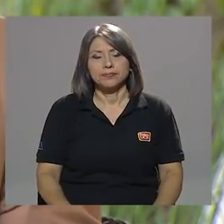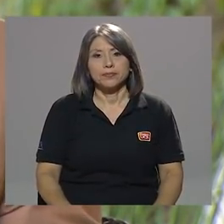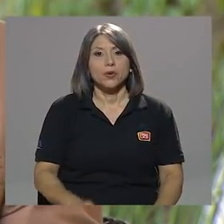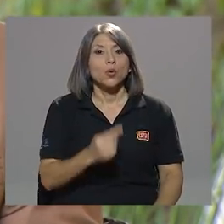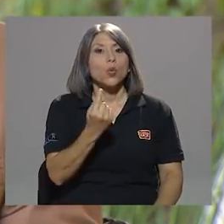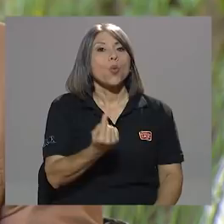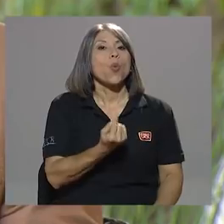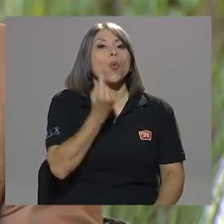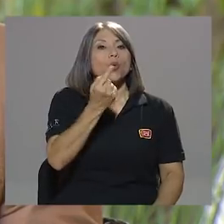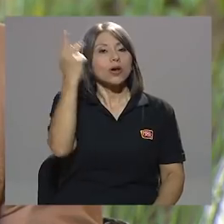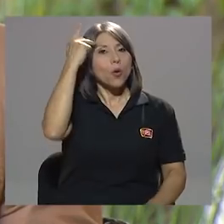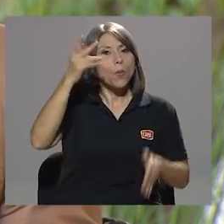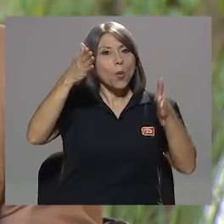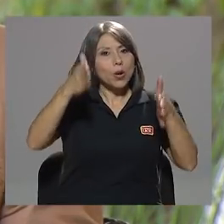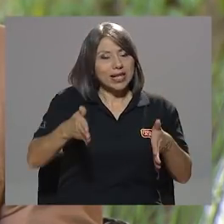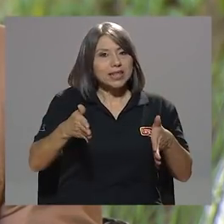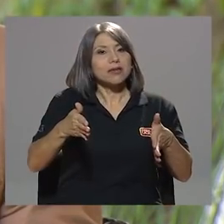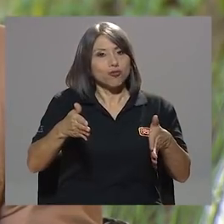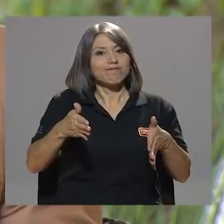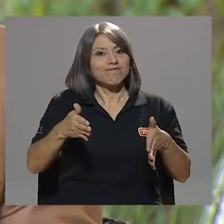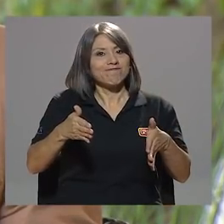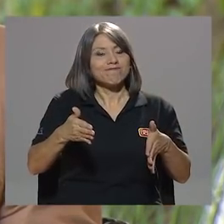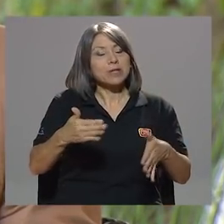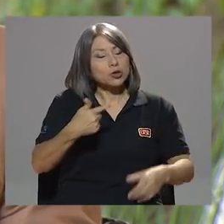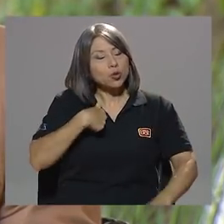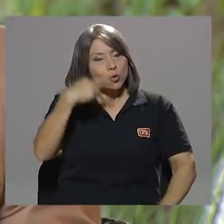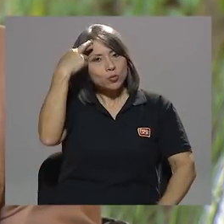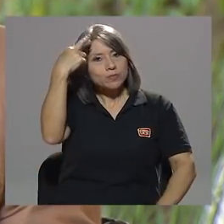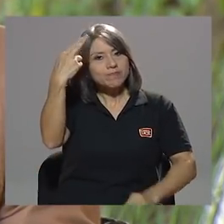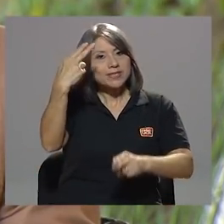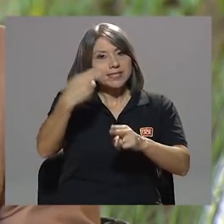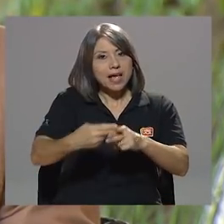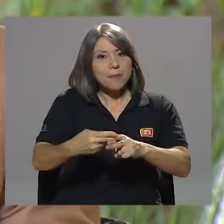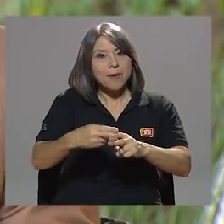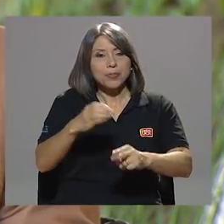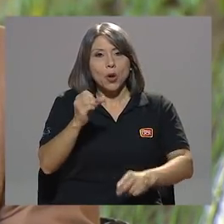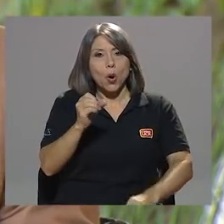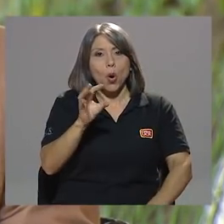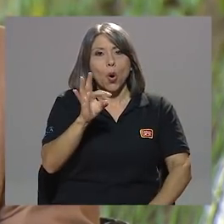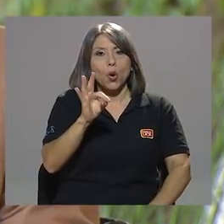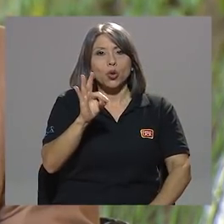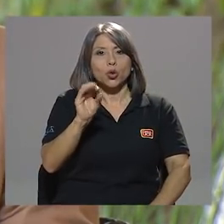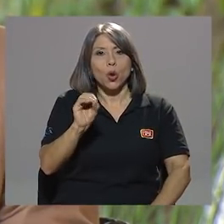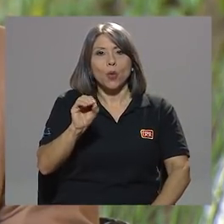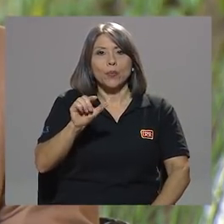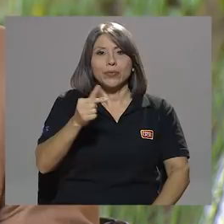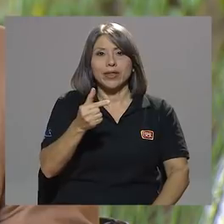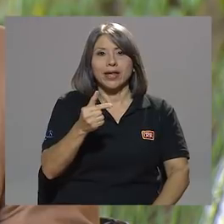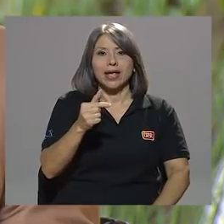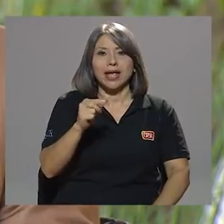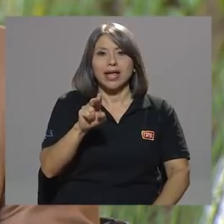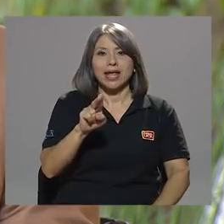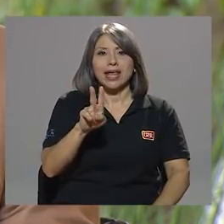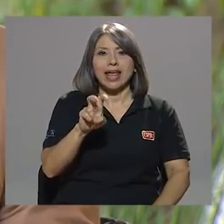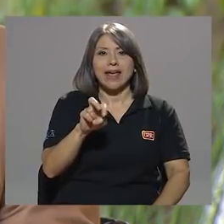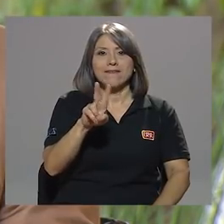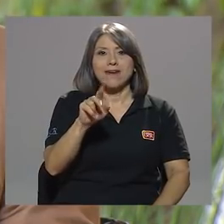El único político que yo considero que tiene mi respeto se llama Otto Guevara Gutt. ¿Por qué?